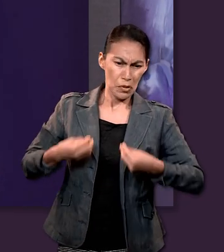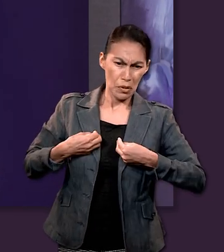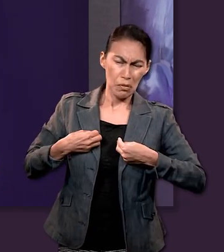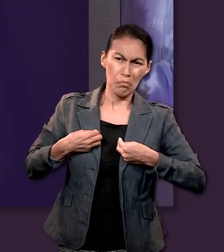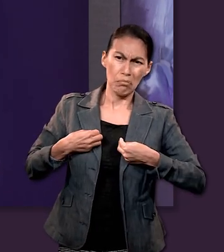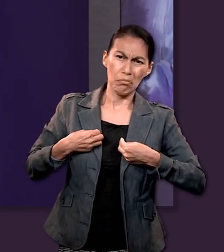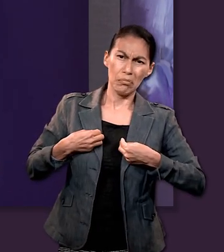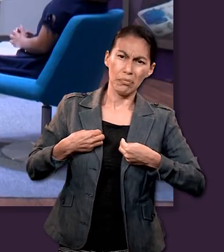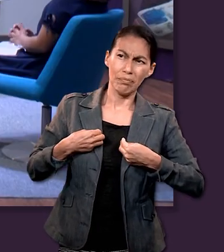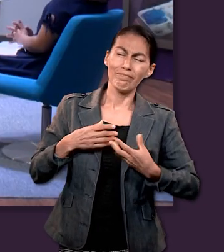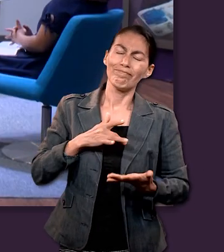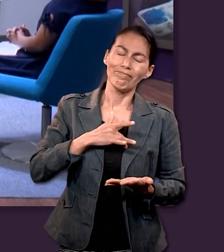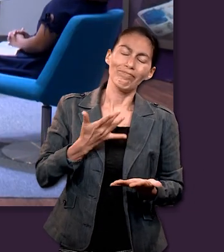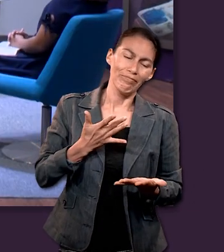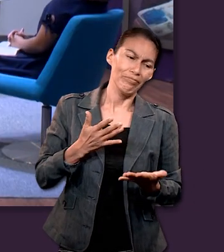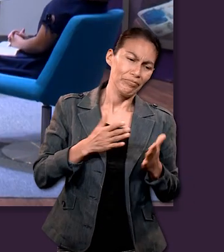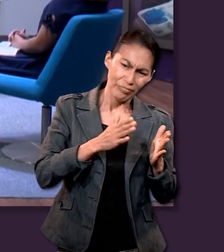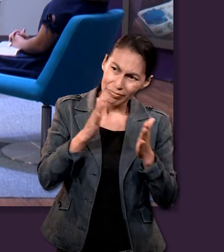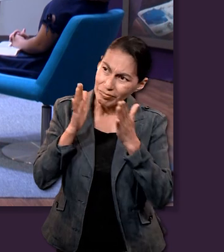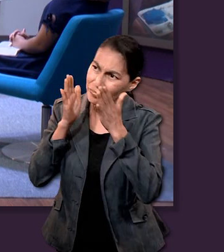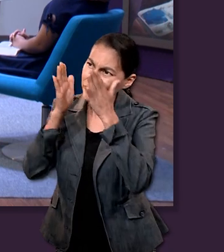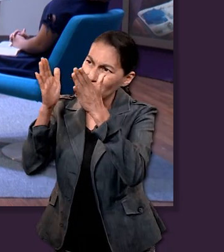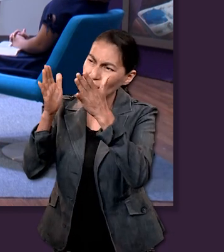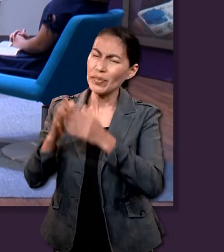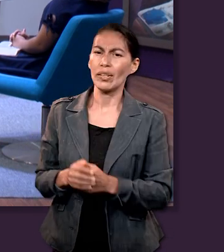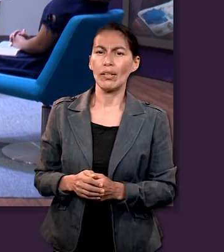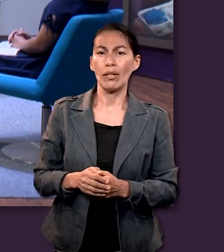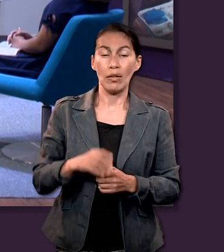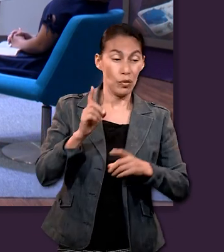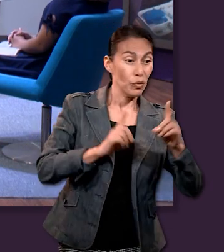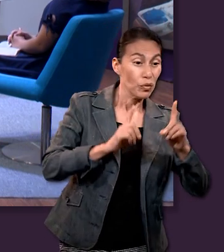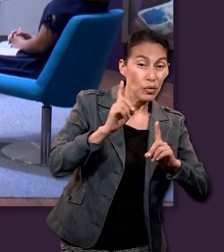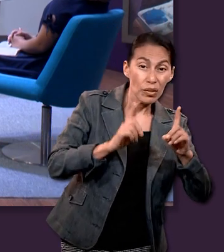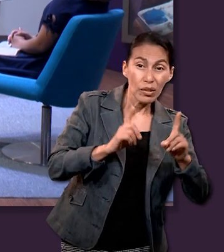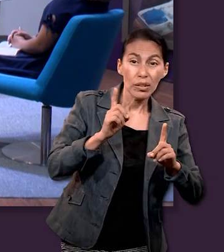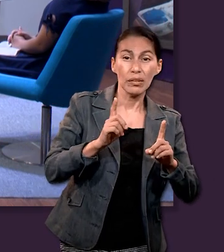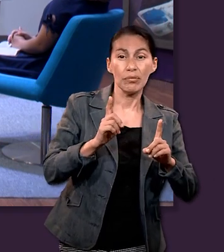la vida del cristiano que las dudas como decías